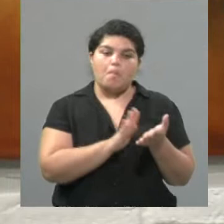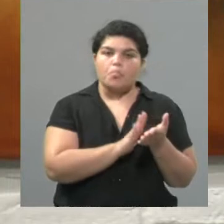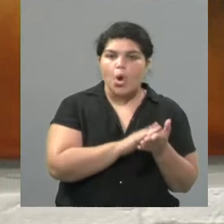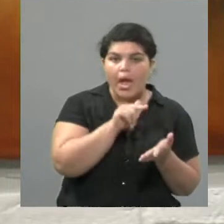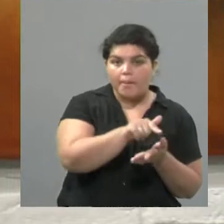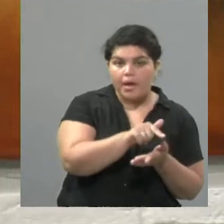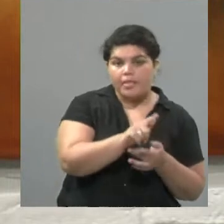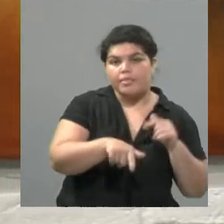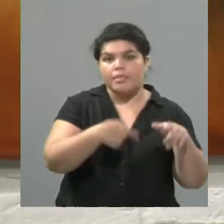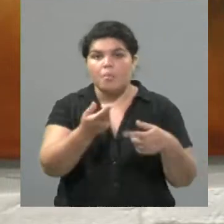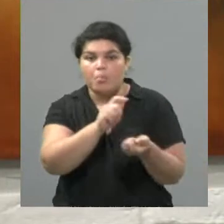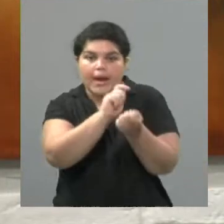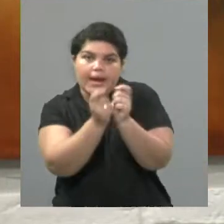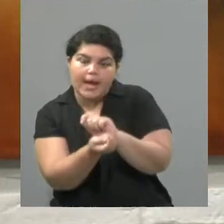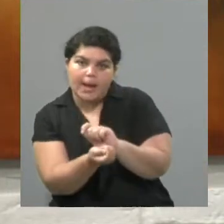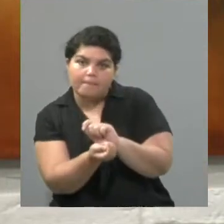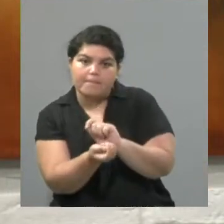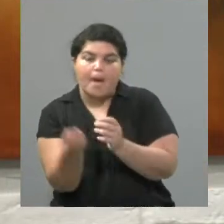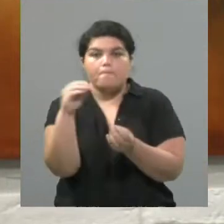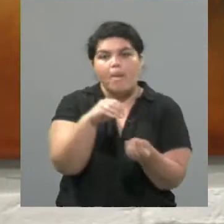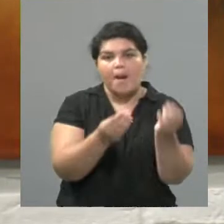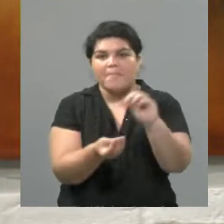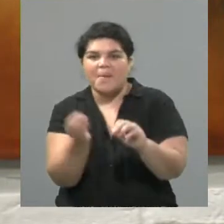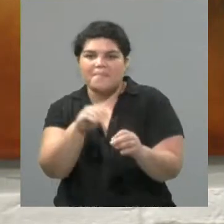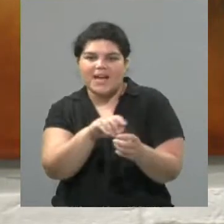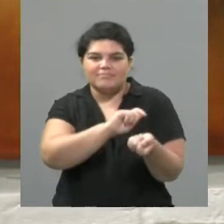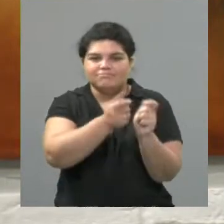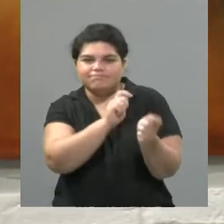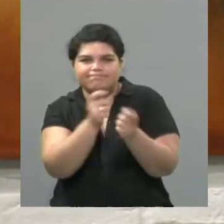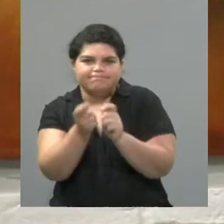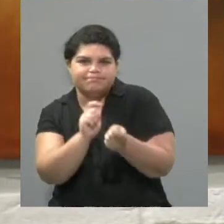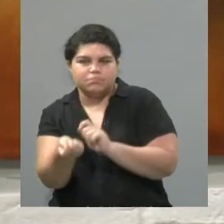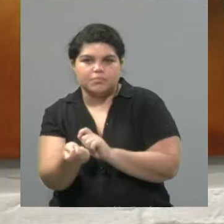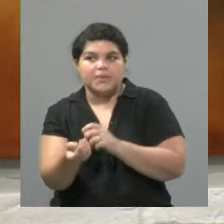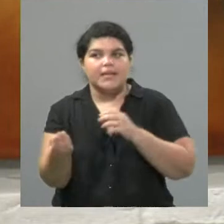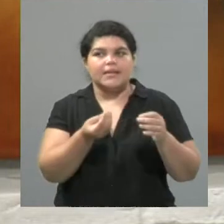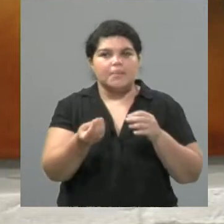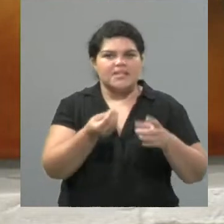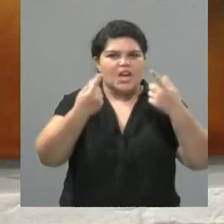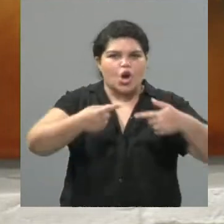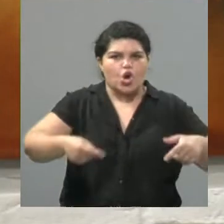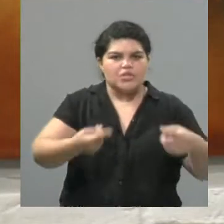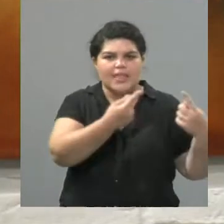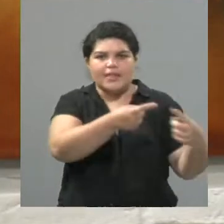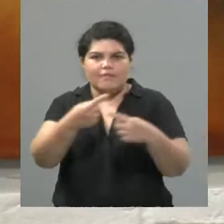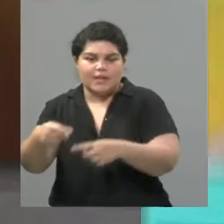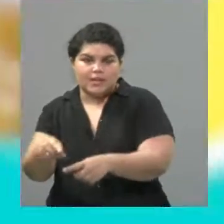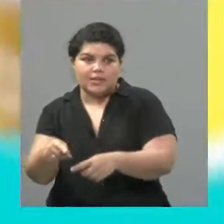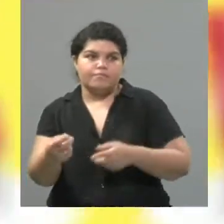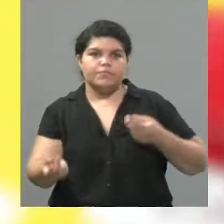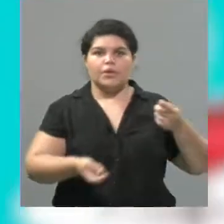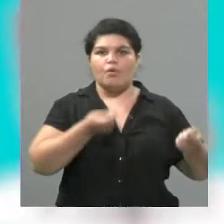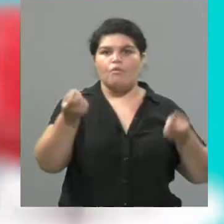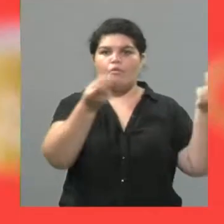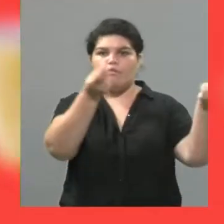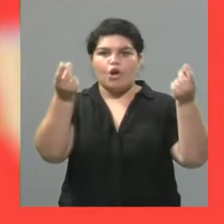después sumar otra, porque no es fácil poder enlazar aristas completamente diferentes como lo son el folclore, si bien